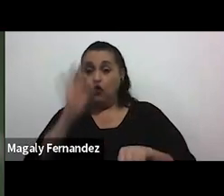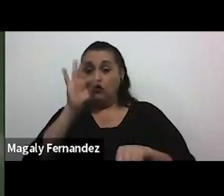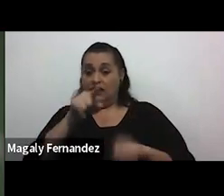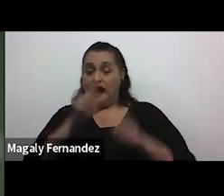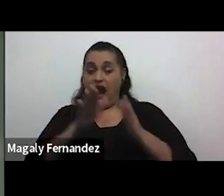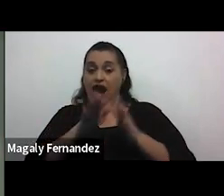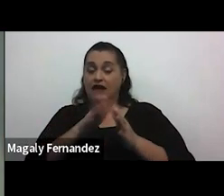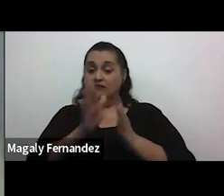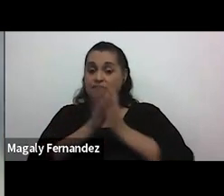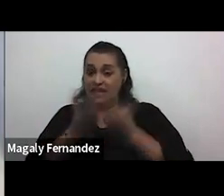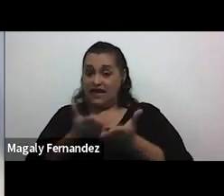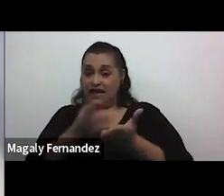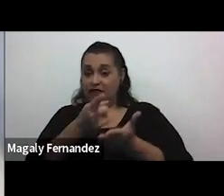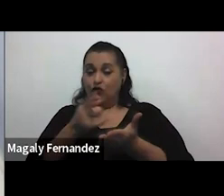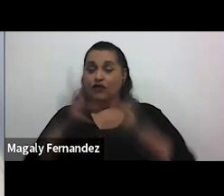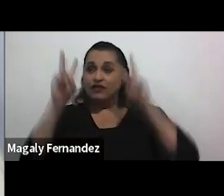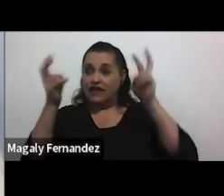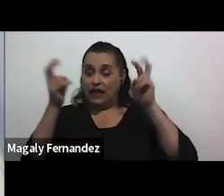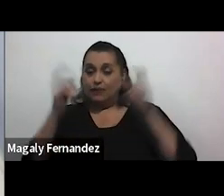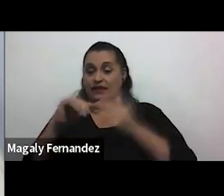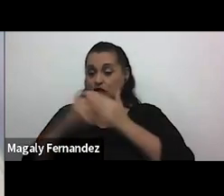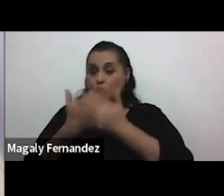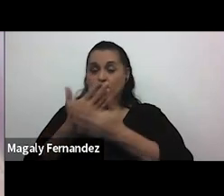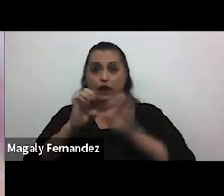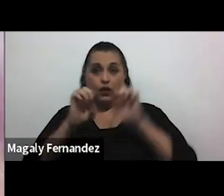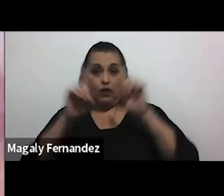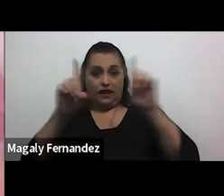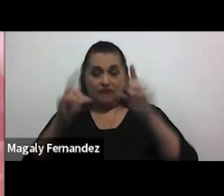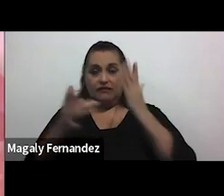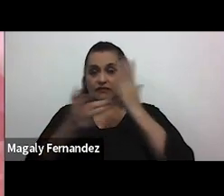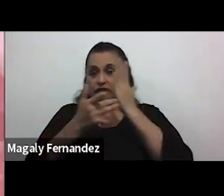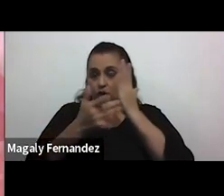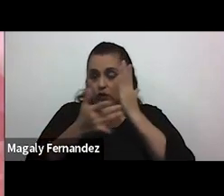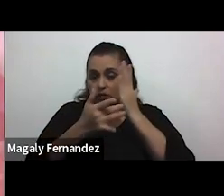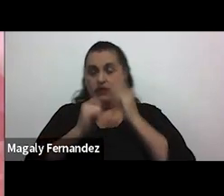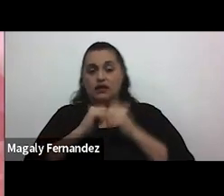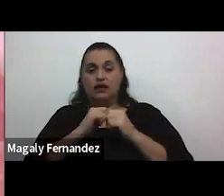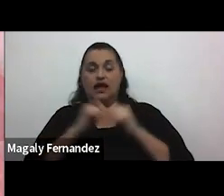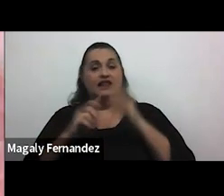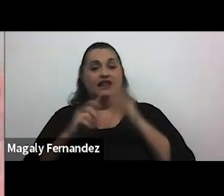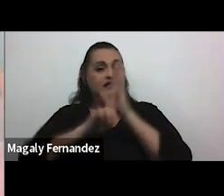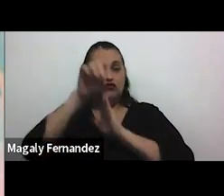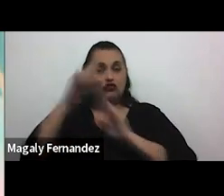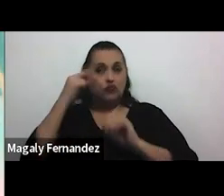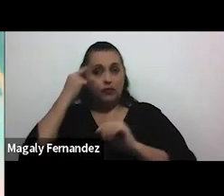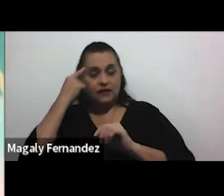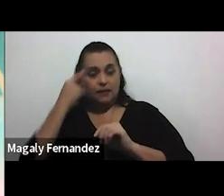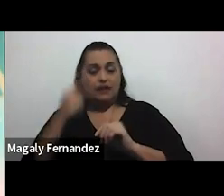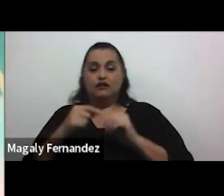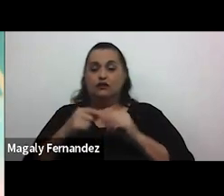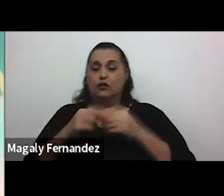temas como innovación educativa tecnologías desarrollo del pensamiento de actividad